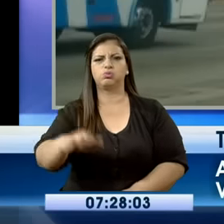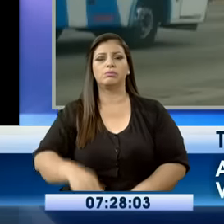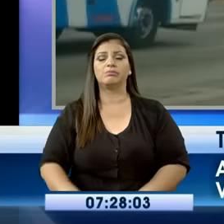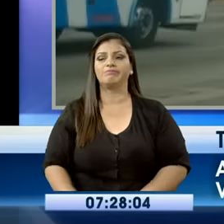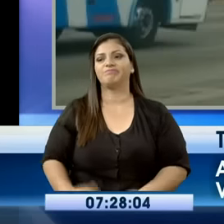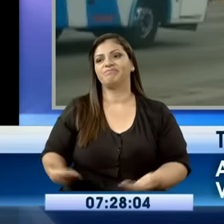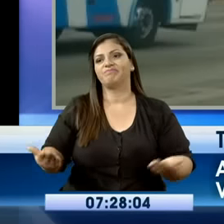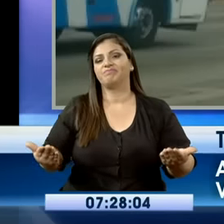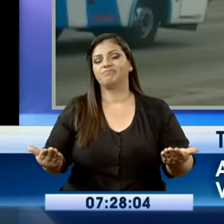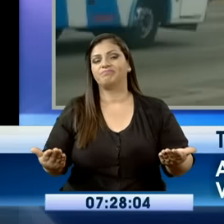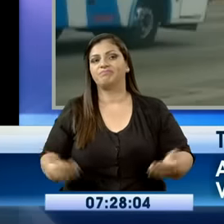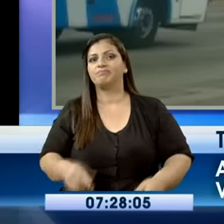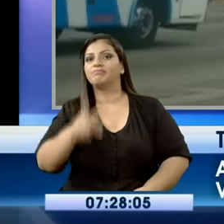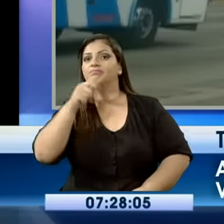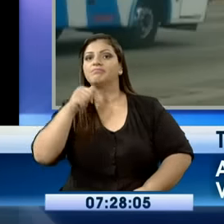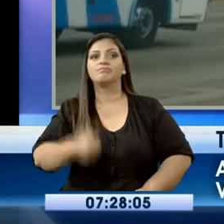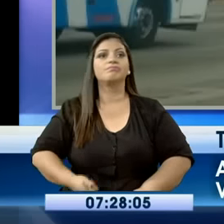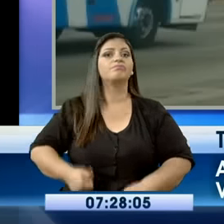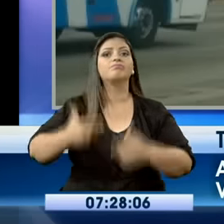Bien, gracias.